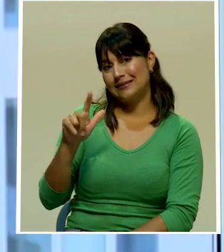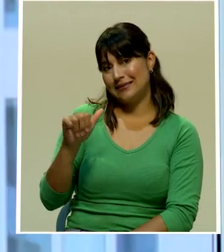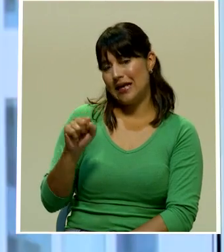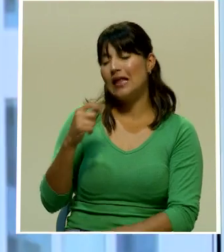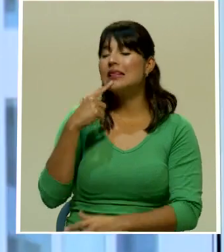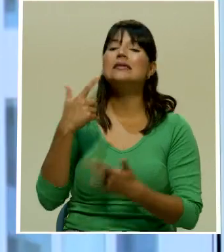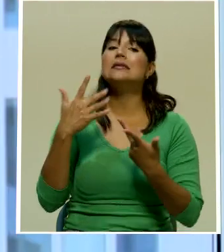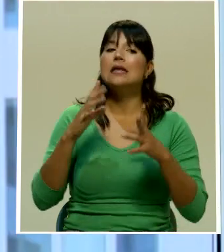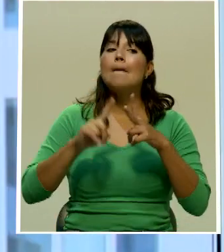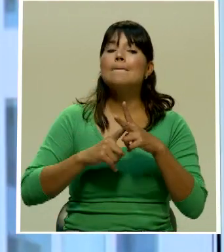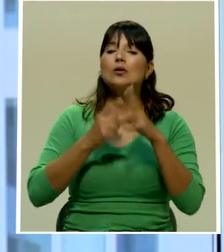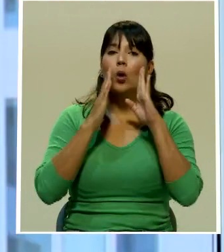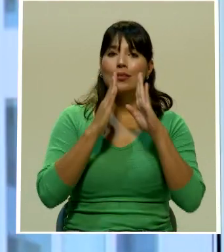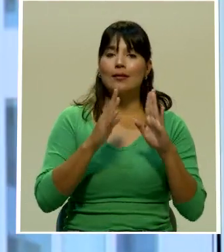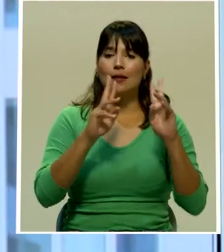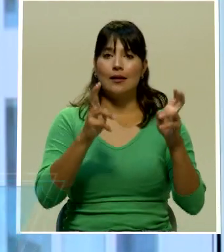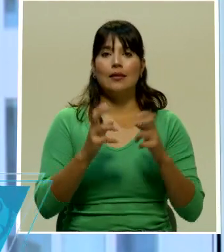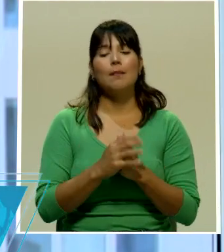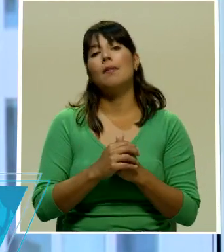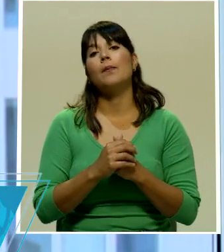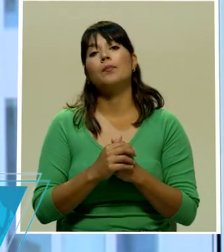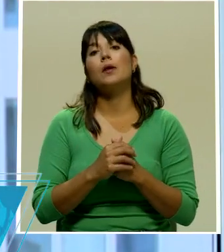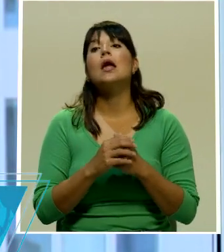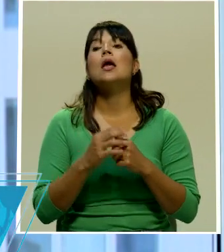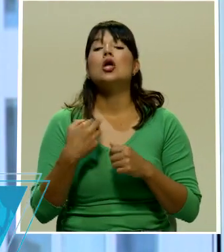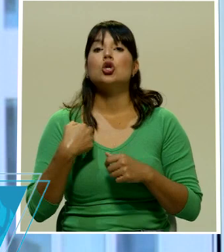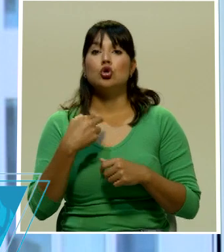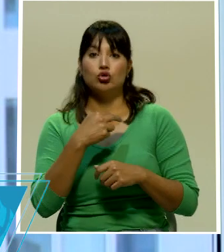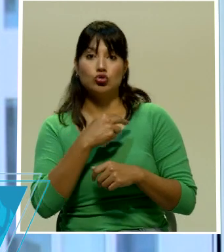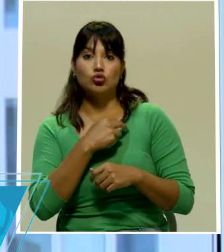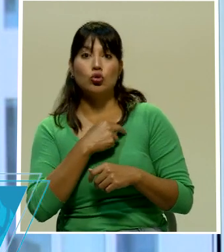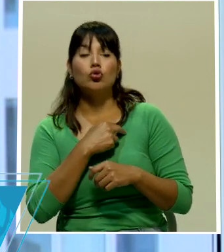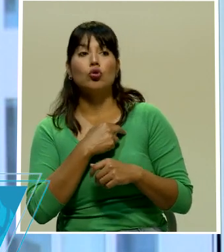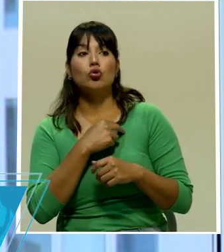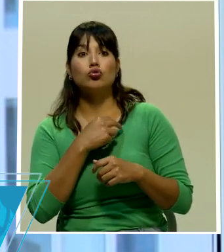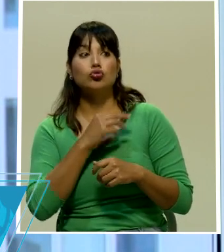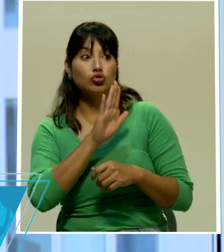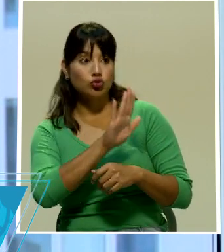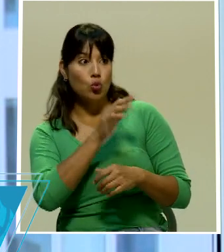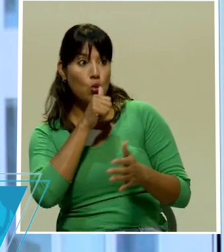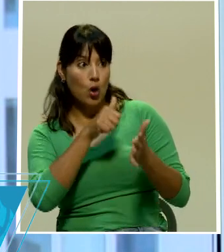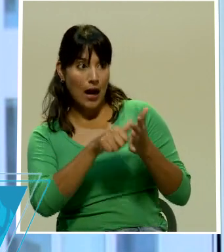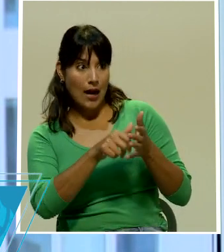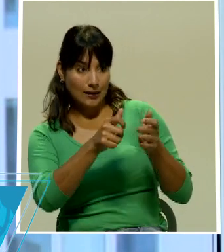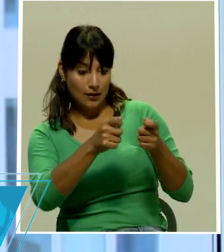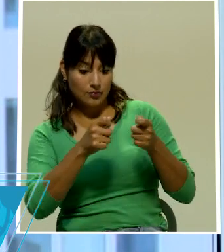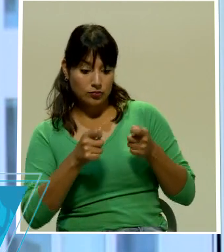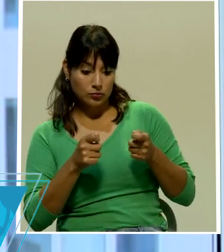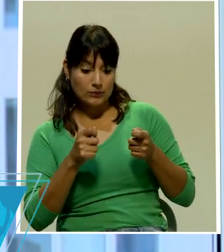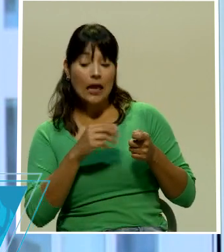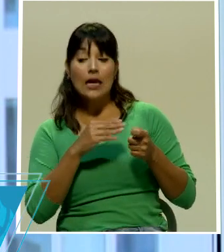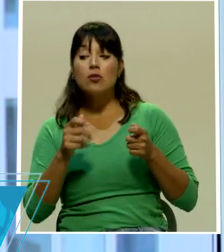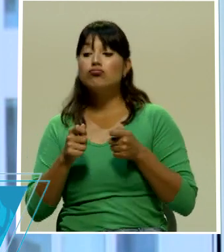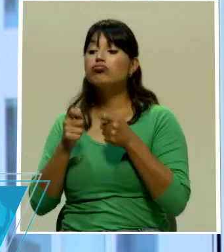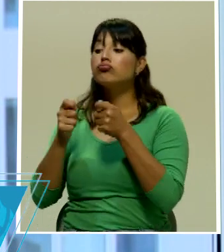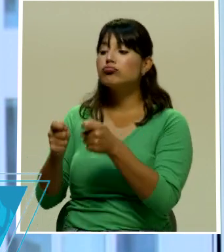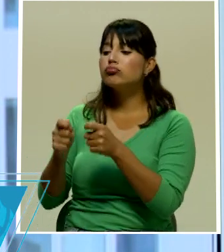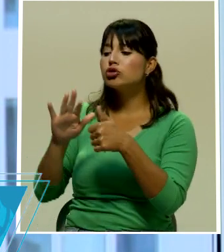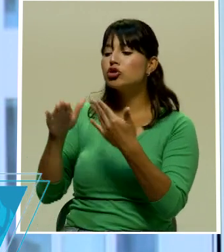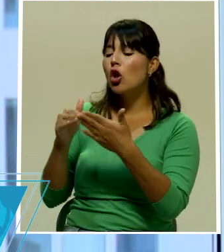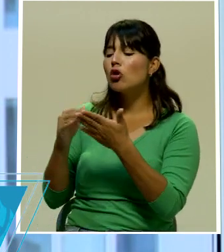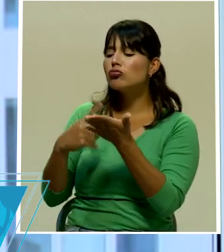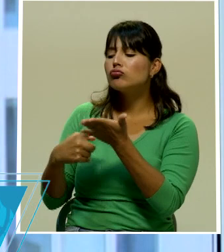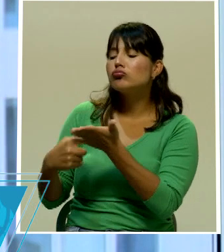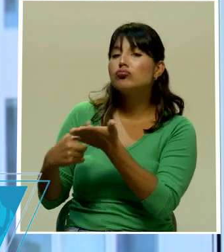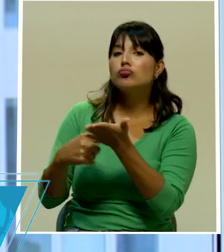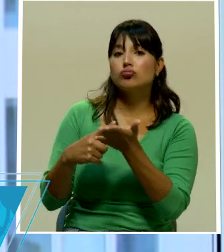adelantarle criterio el directorio va a conocer precisamente la nota de ustedes y la vamos a analizar estamos estudiando para